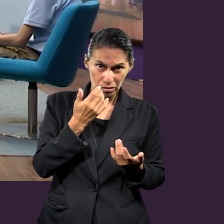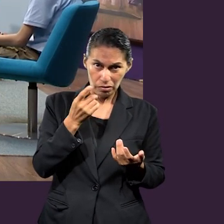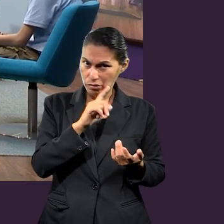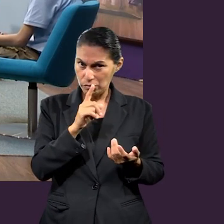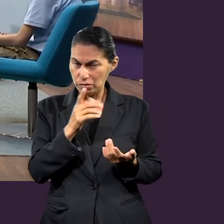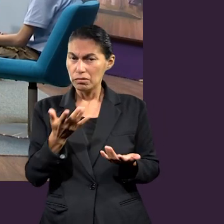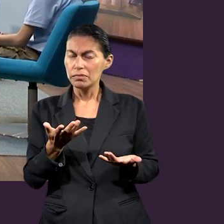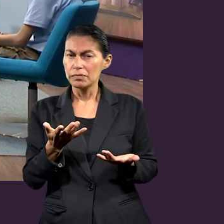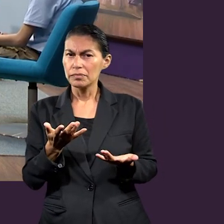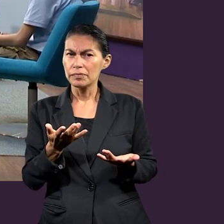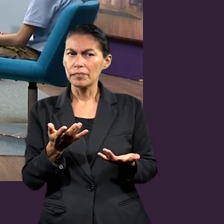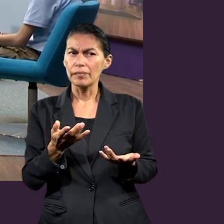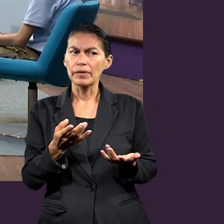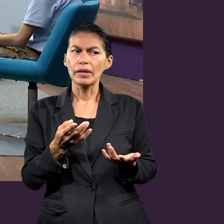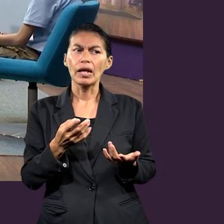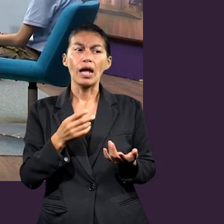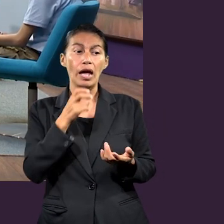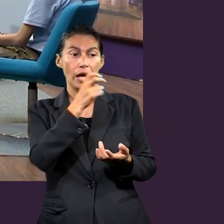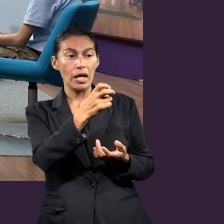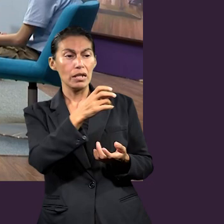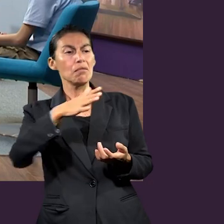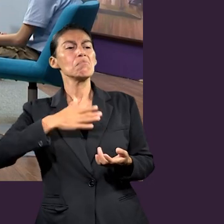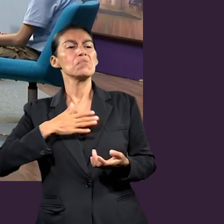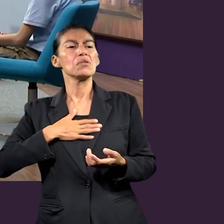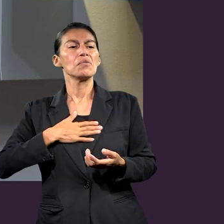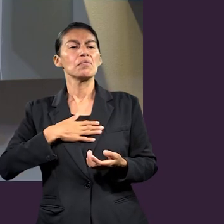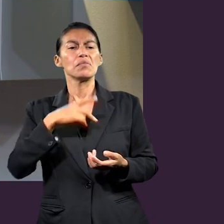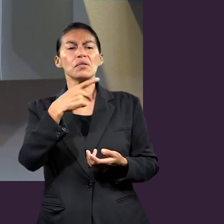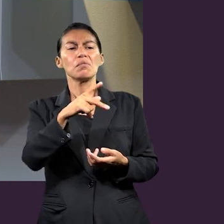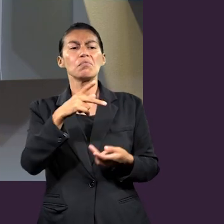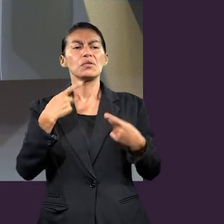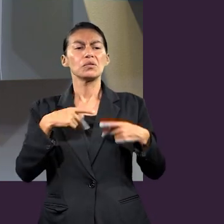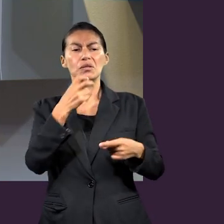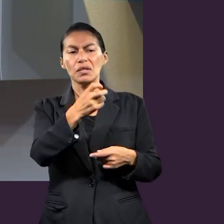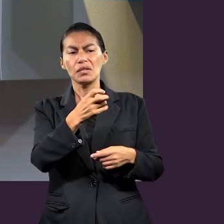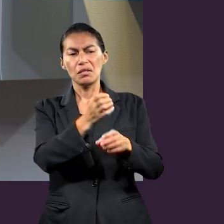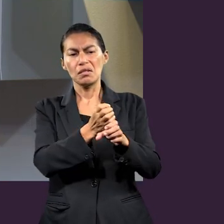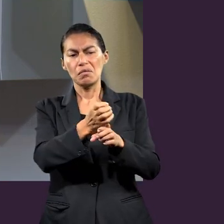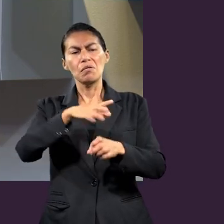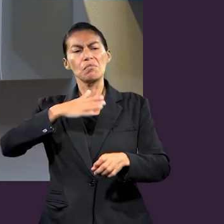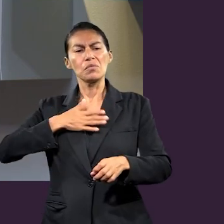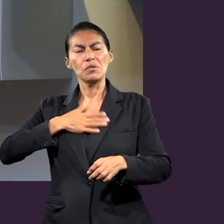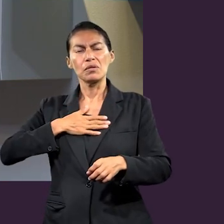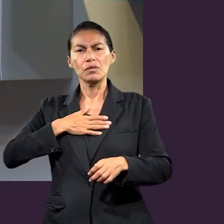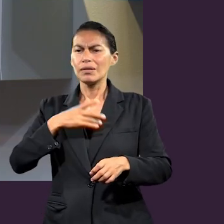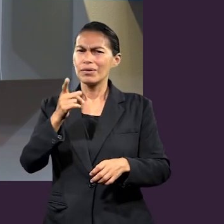No tenían en mente de que, oye, esa es propiedad tuya.